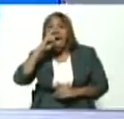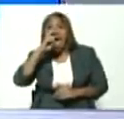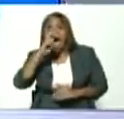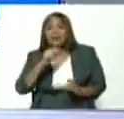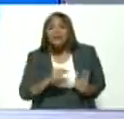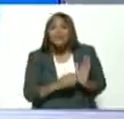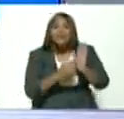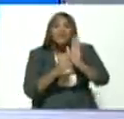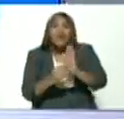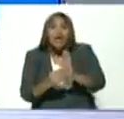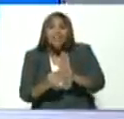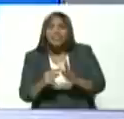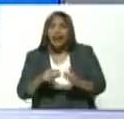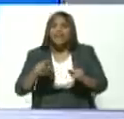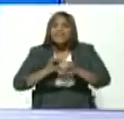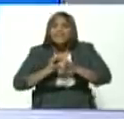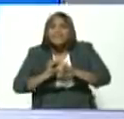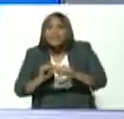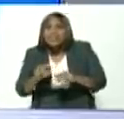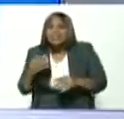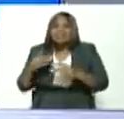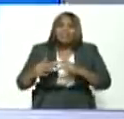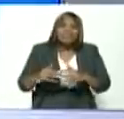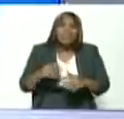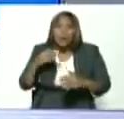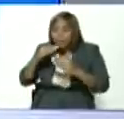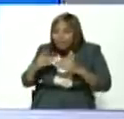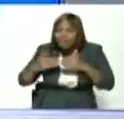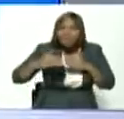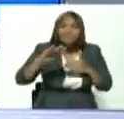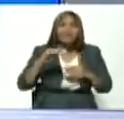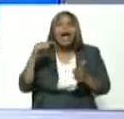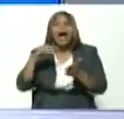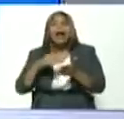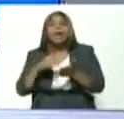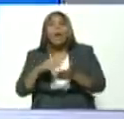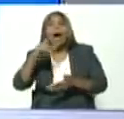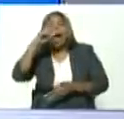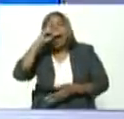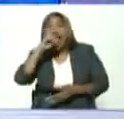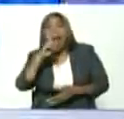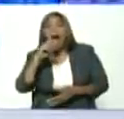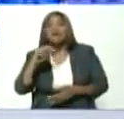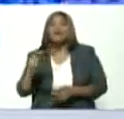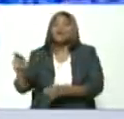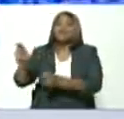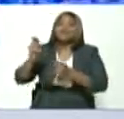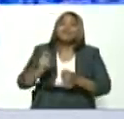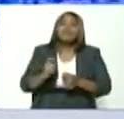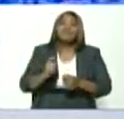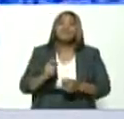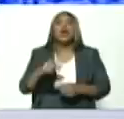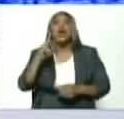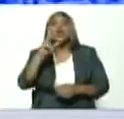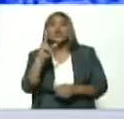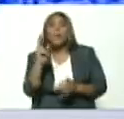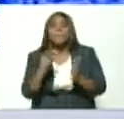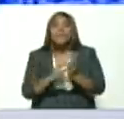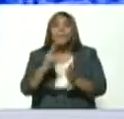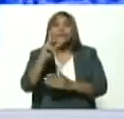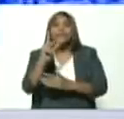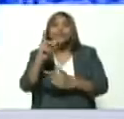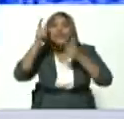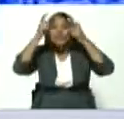épocas de carabobo en adelante el año que nos marcó el comandante Hugo Chávez el 2021